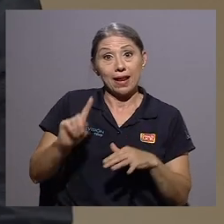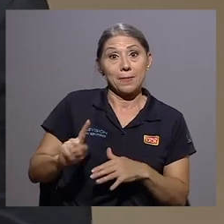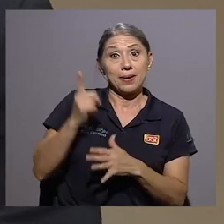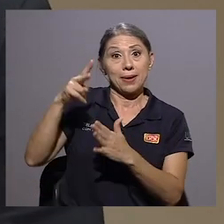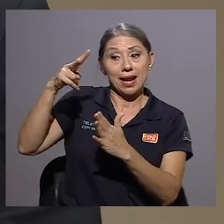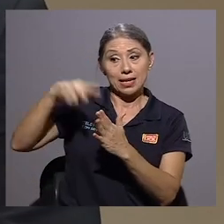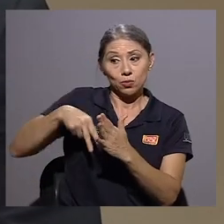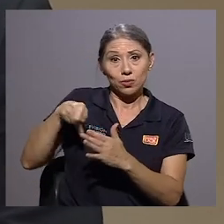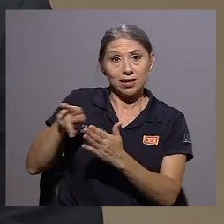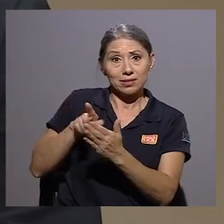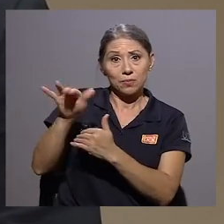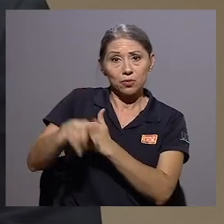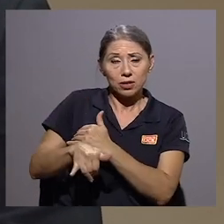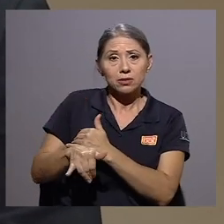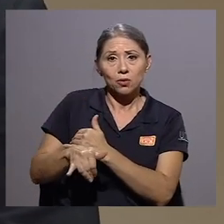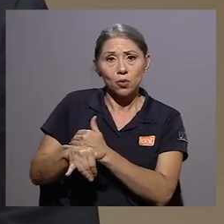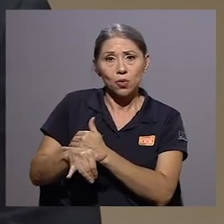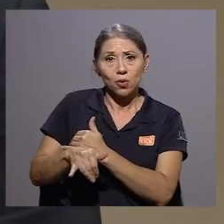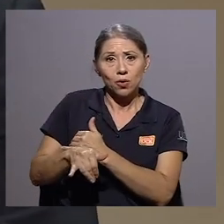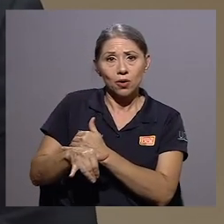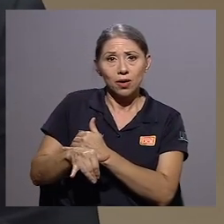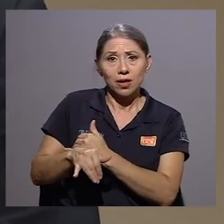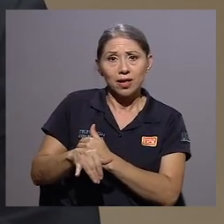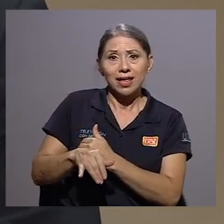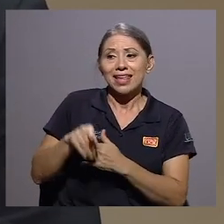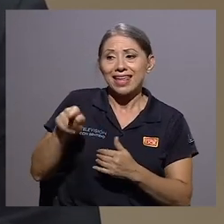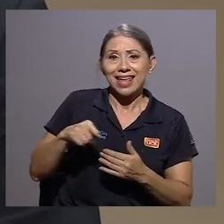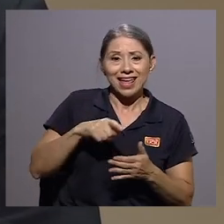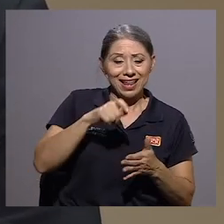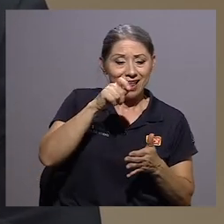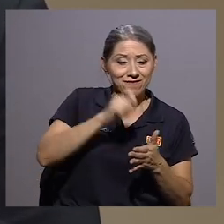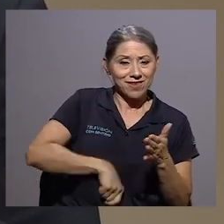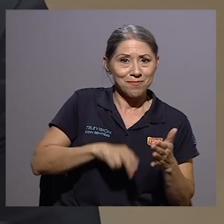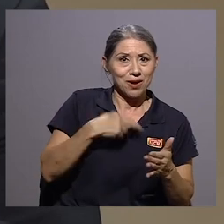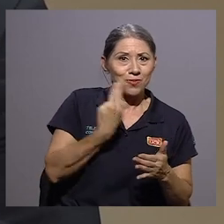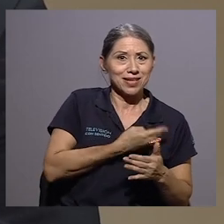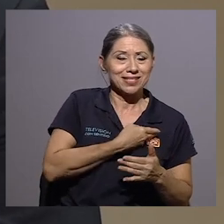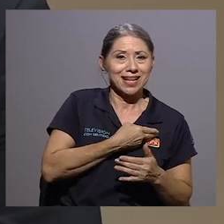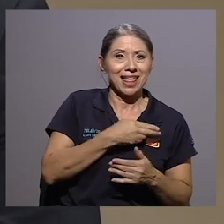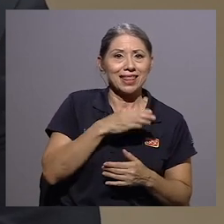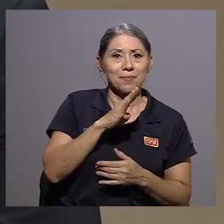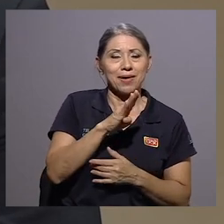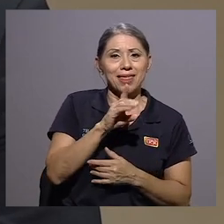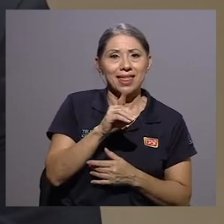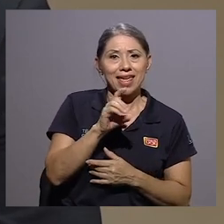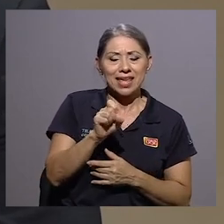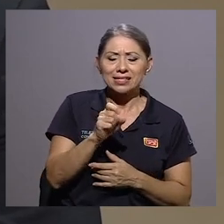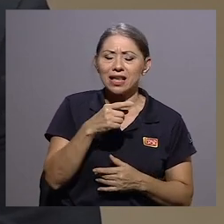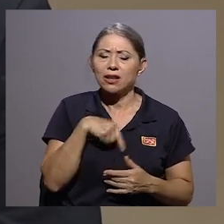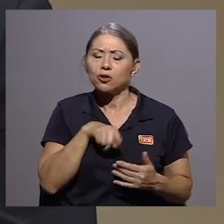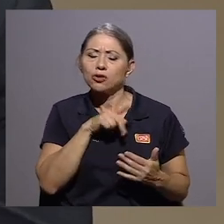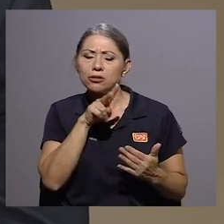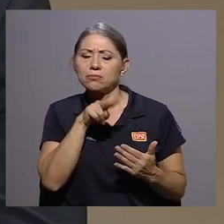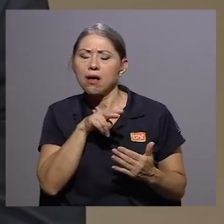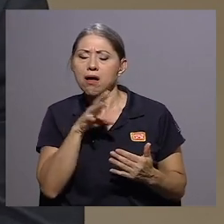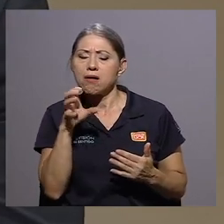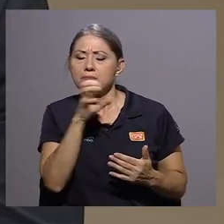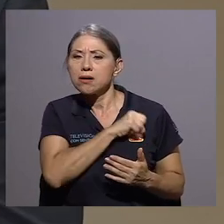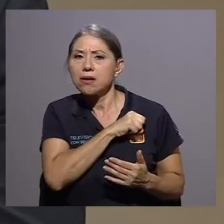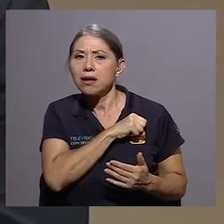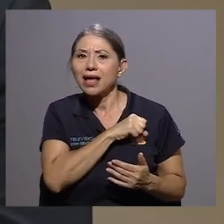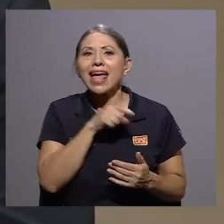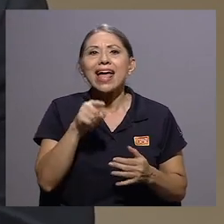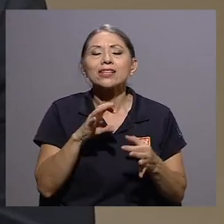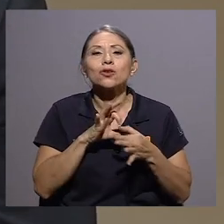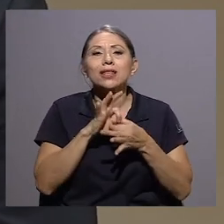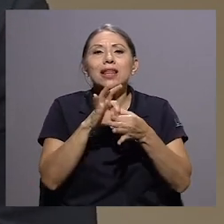ese proyecto que en la firma nuestra, BDS, nos saltó, tiene que ver con el periodo en